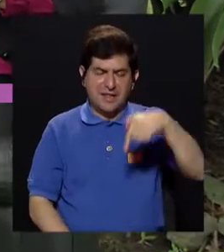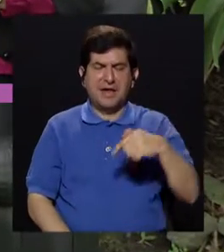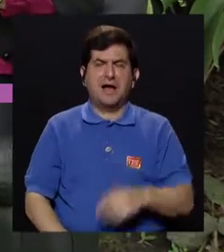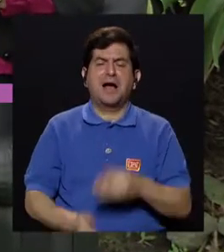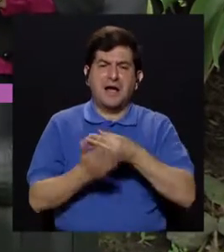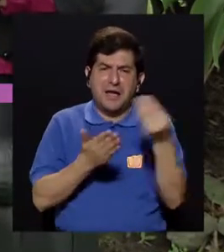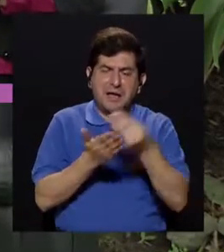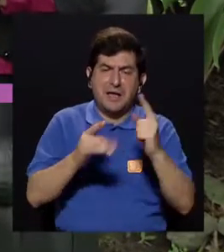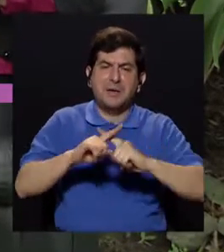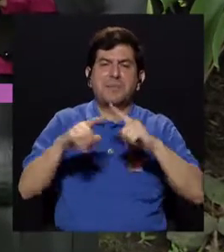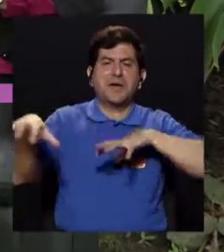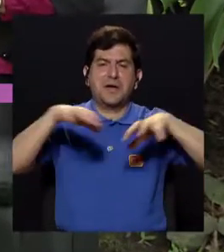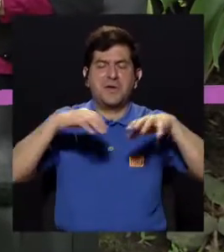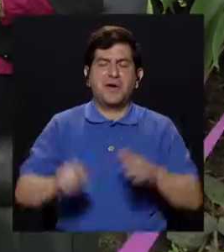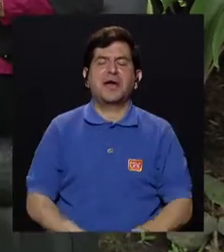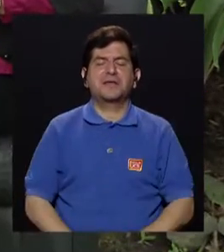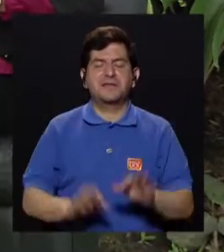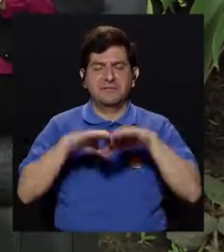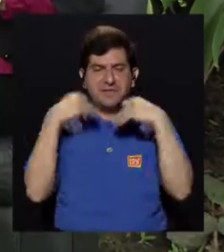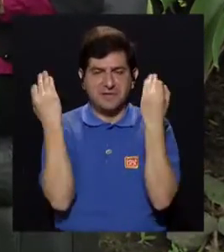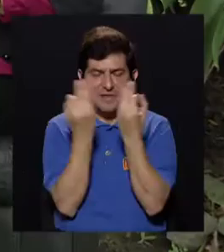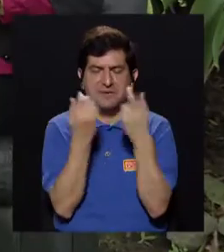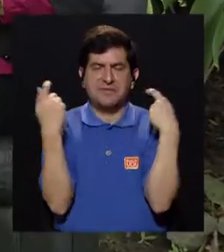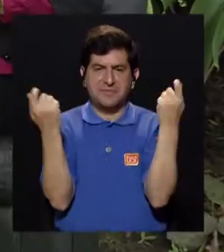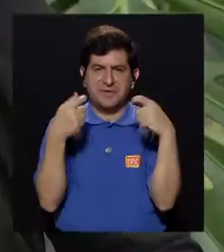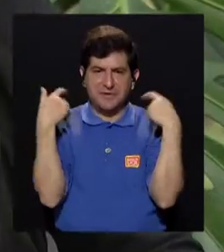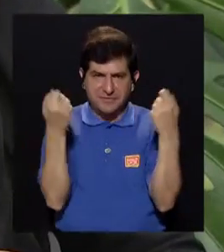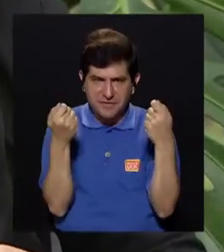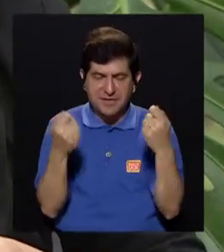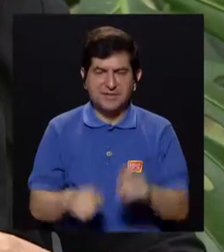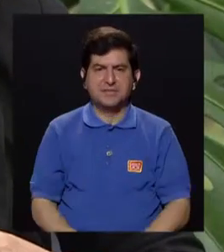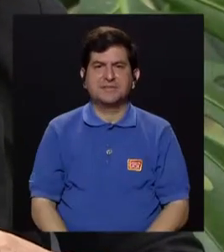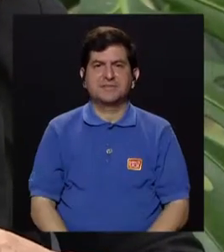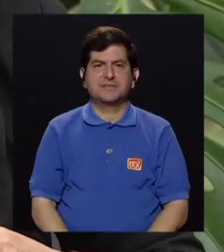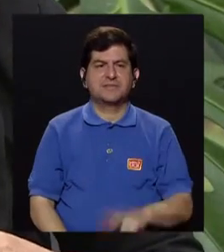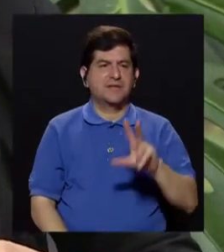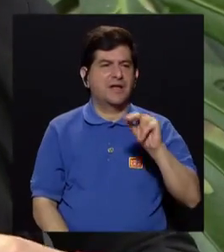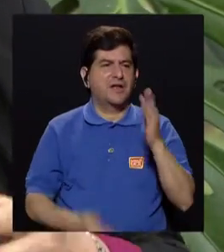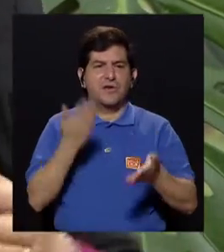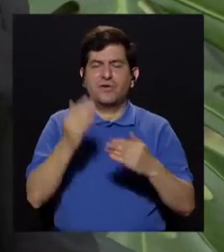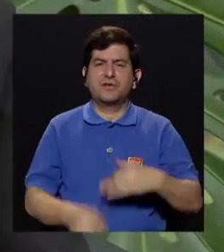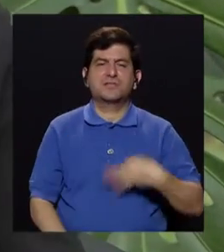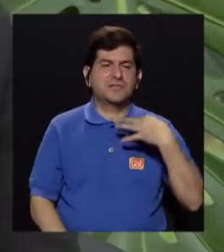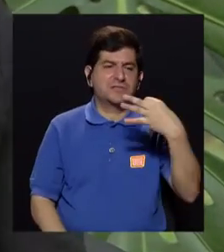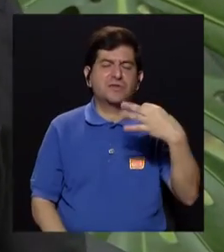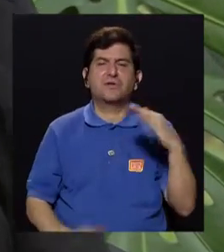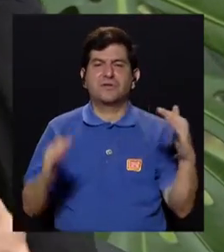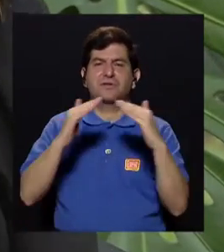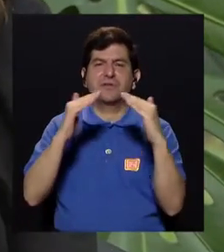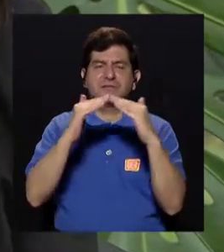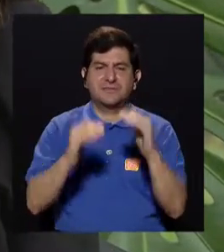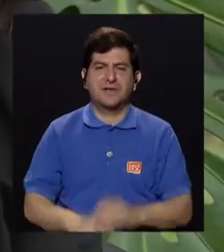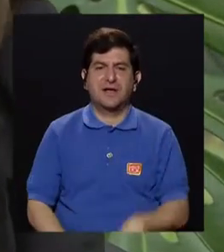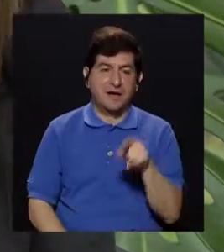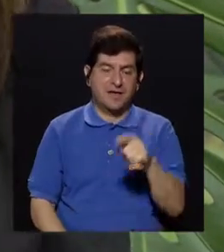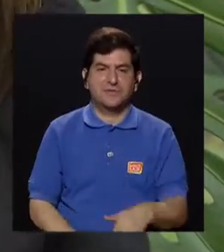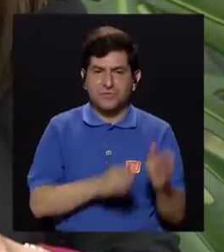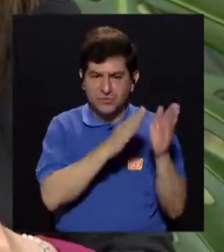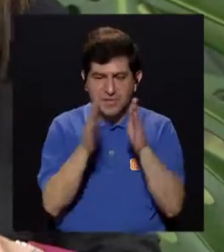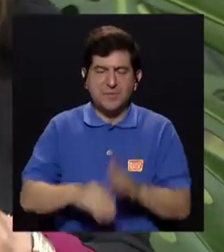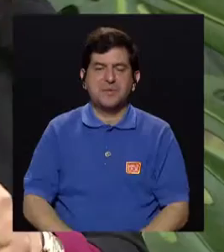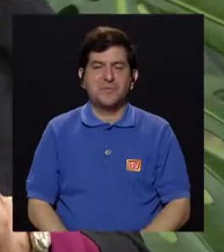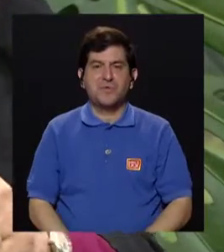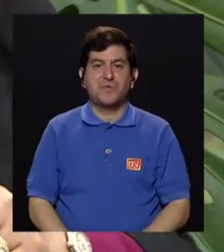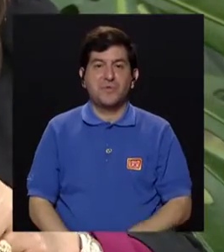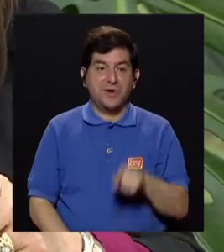actividades familiares, festivas, entonces no es como que usted llegue todos los días a la casa a poner ahí el